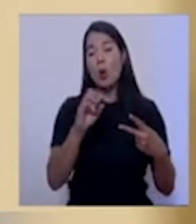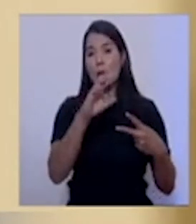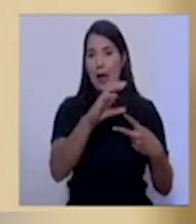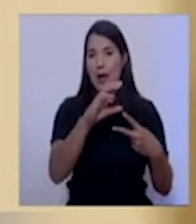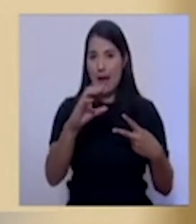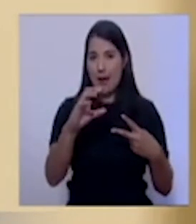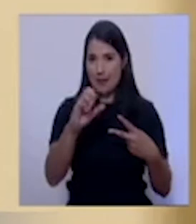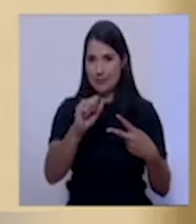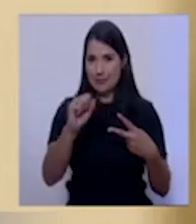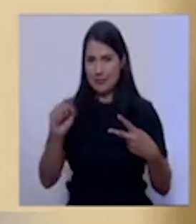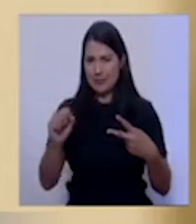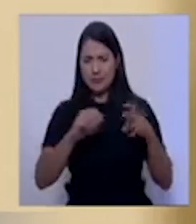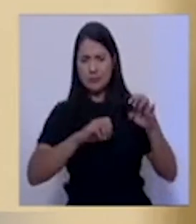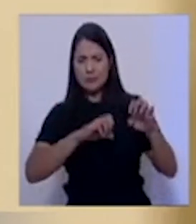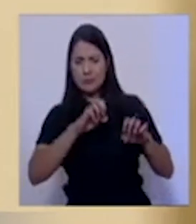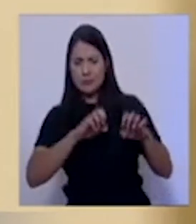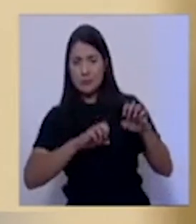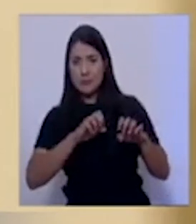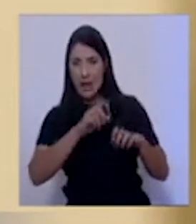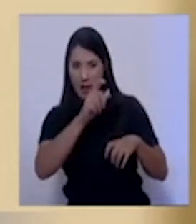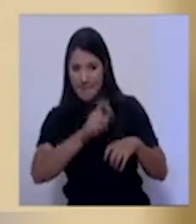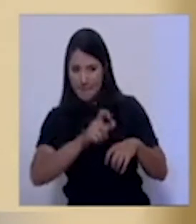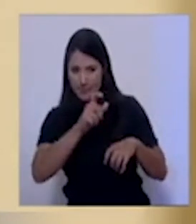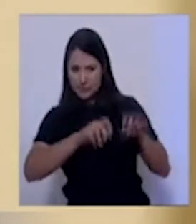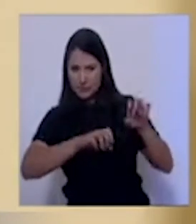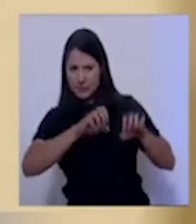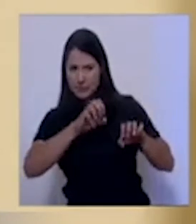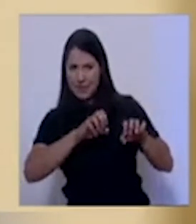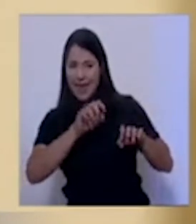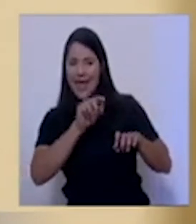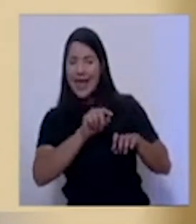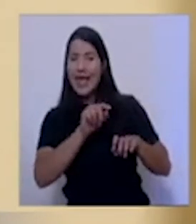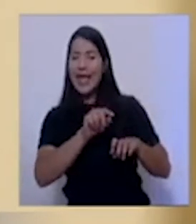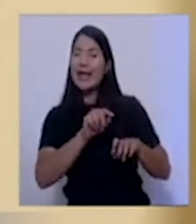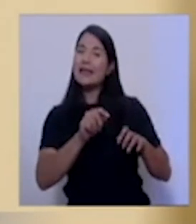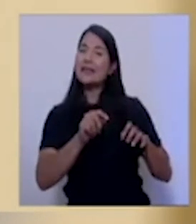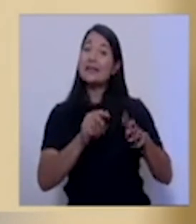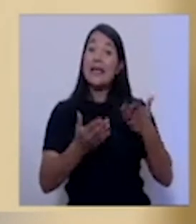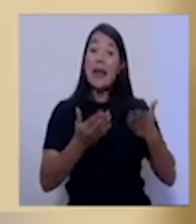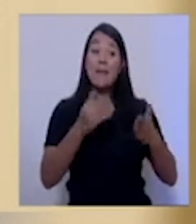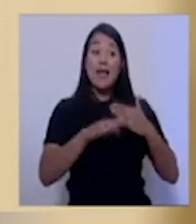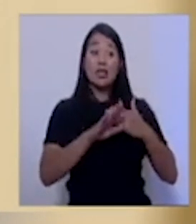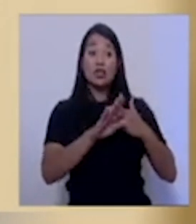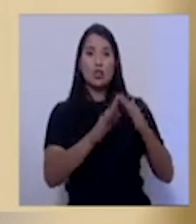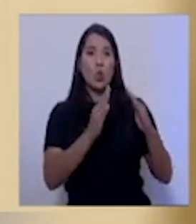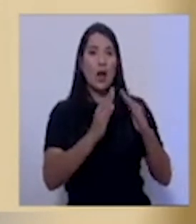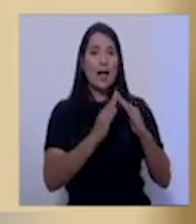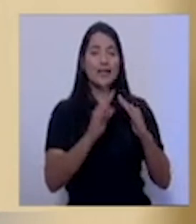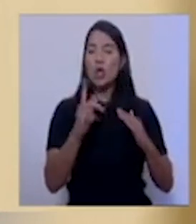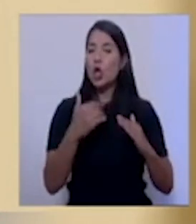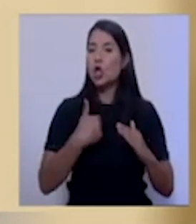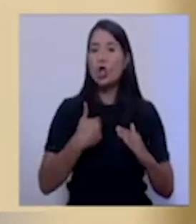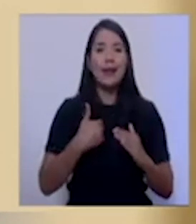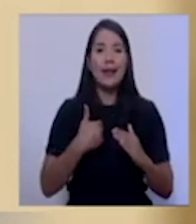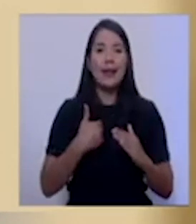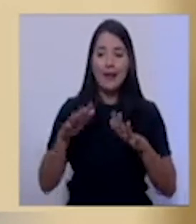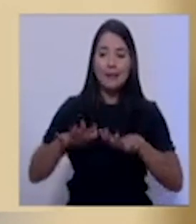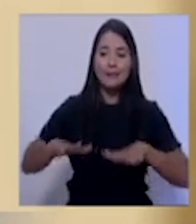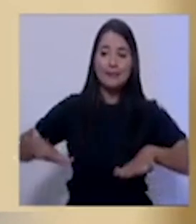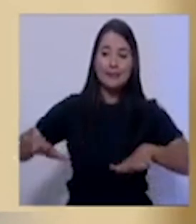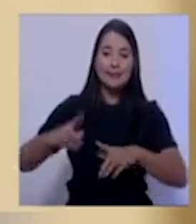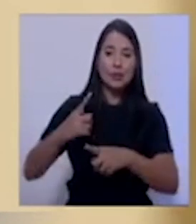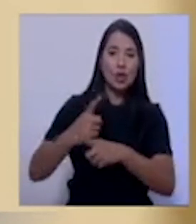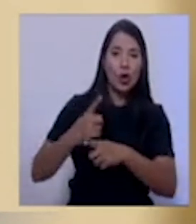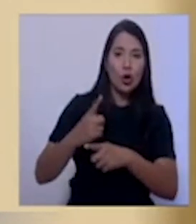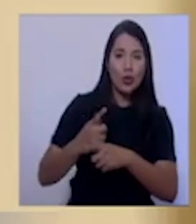valoración primaria, no tienen las condiciones sanitarias en su lugar de residencia para poder hacer el aislamiento de manera segura,